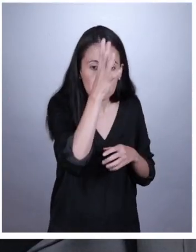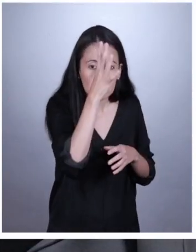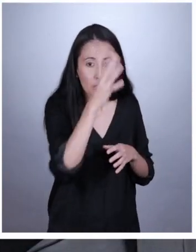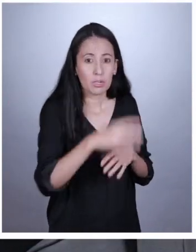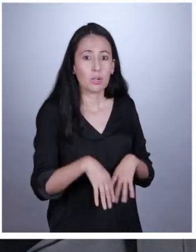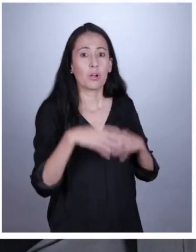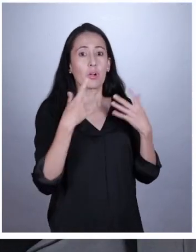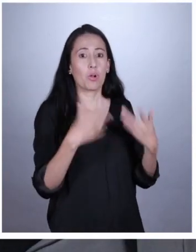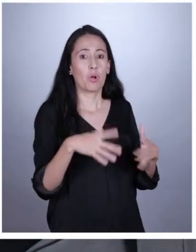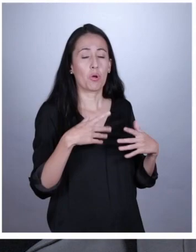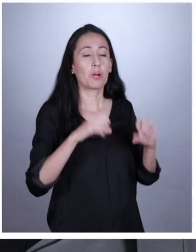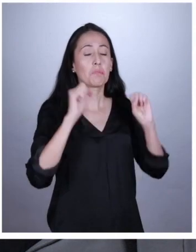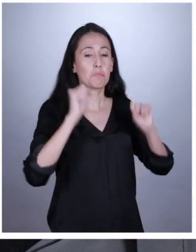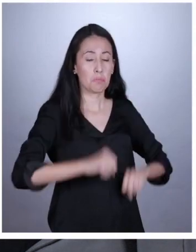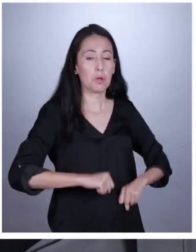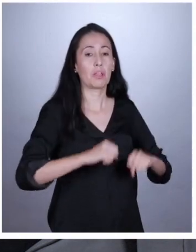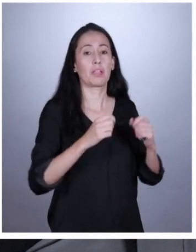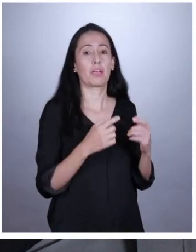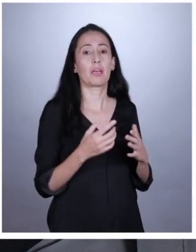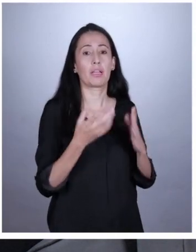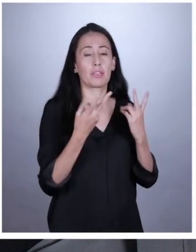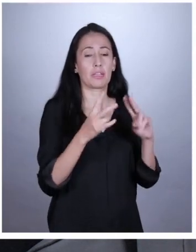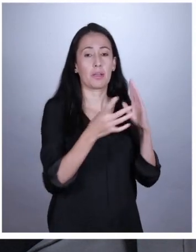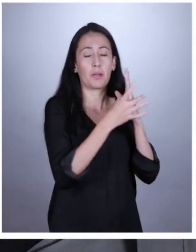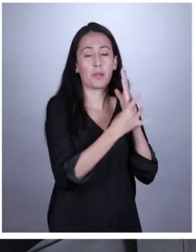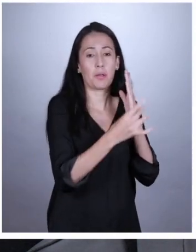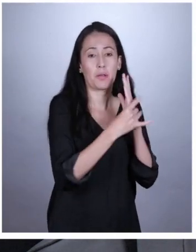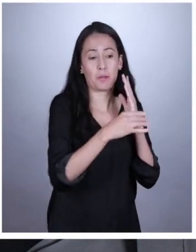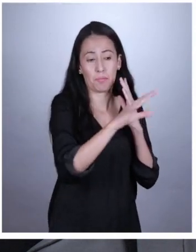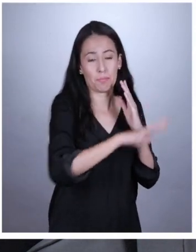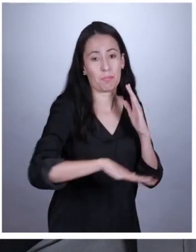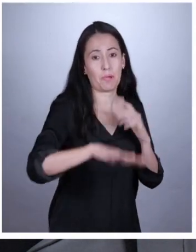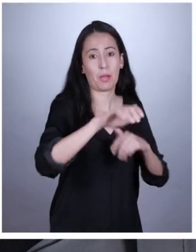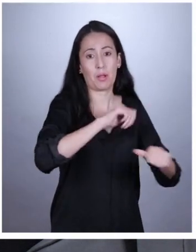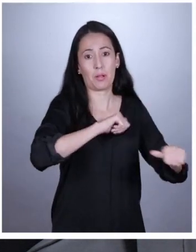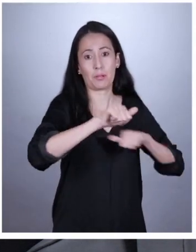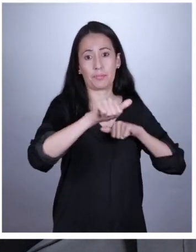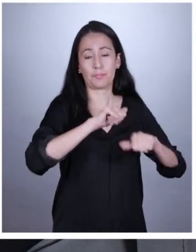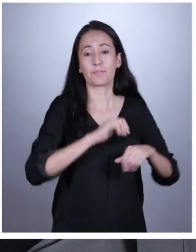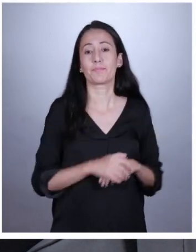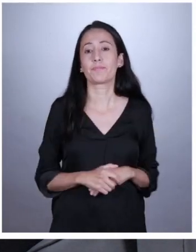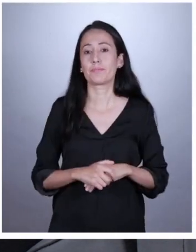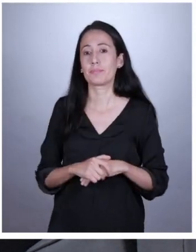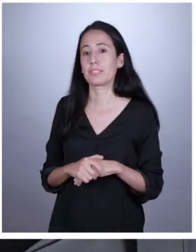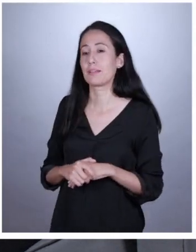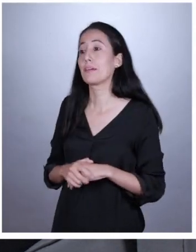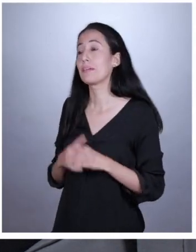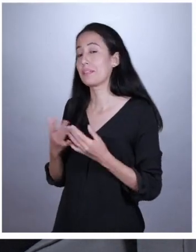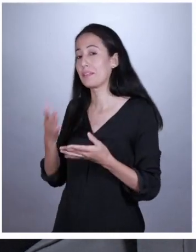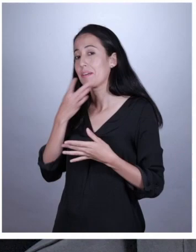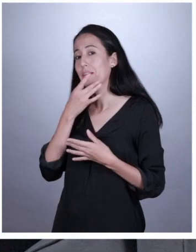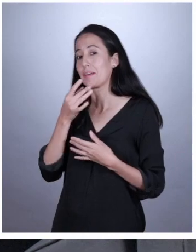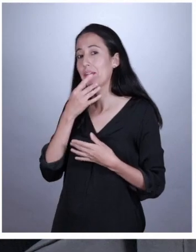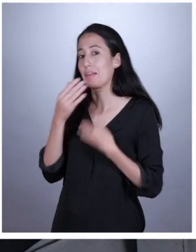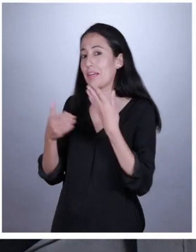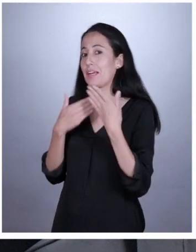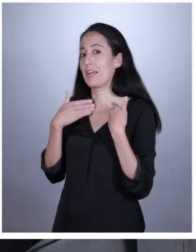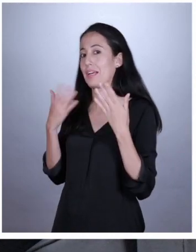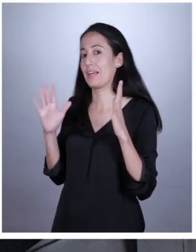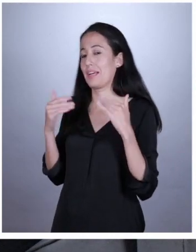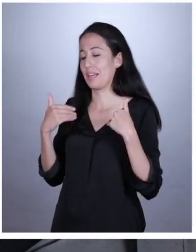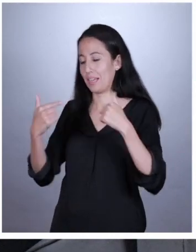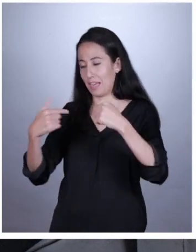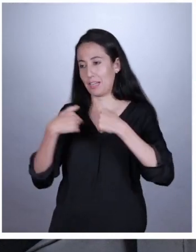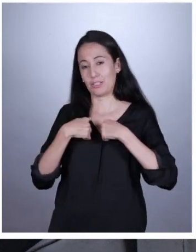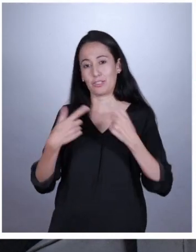inteligente, sumamente capaz y que tiene habilidades de sobra para administrar el gobierno estudiantil. Haces como